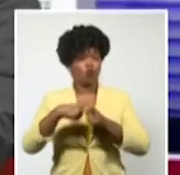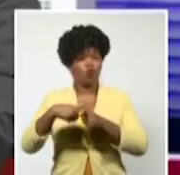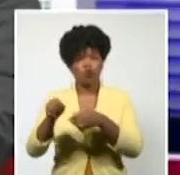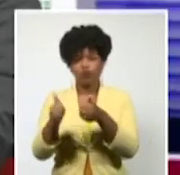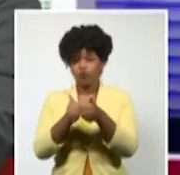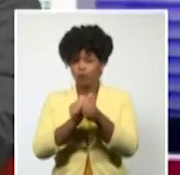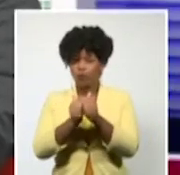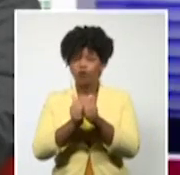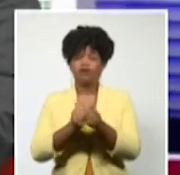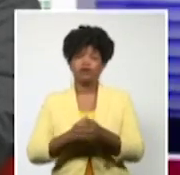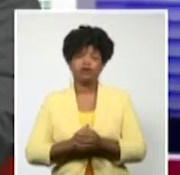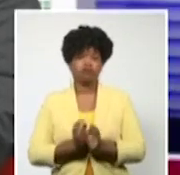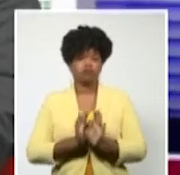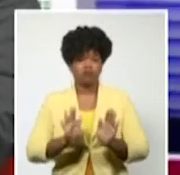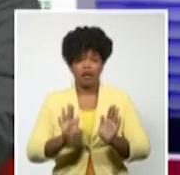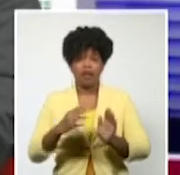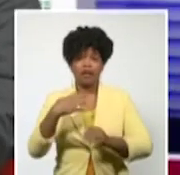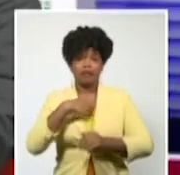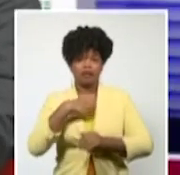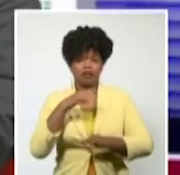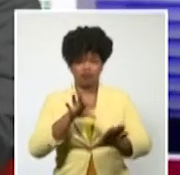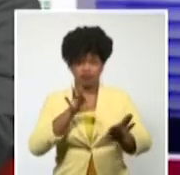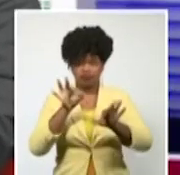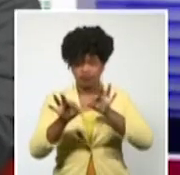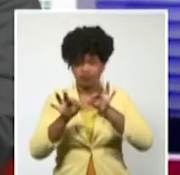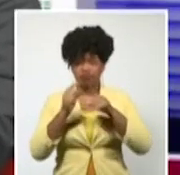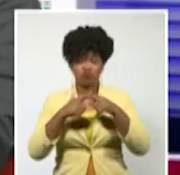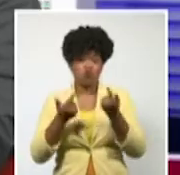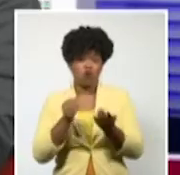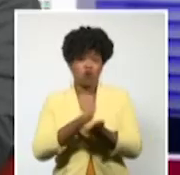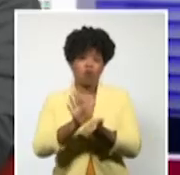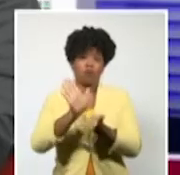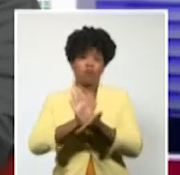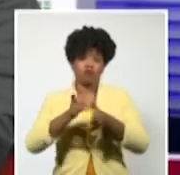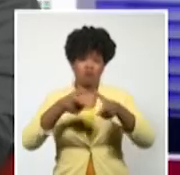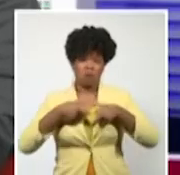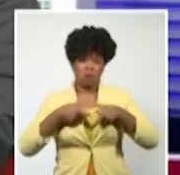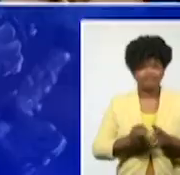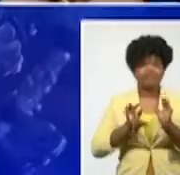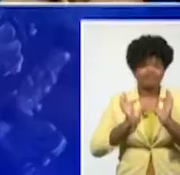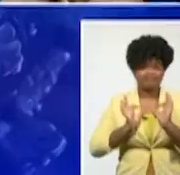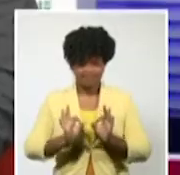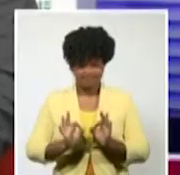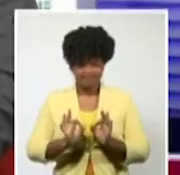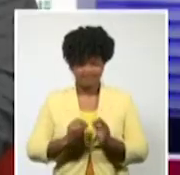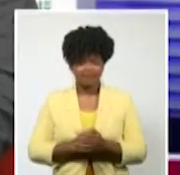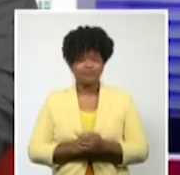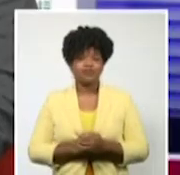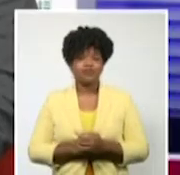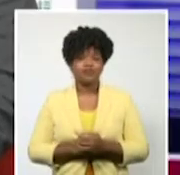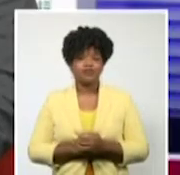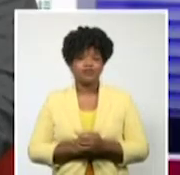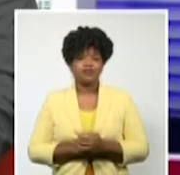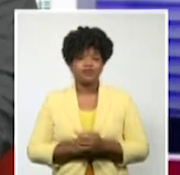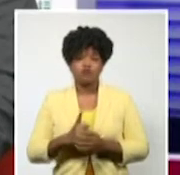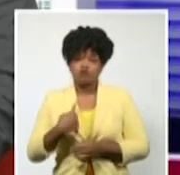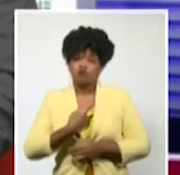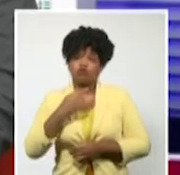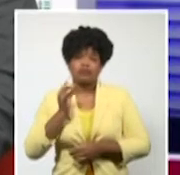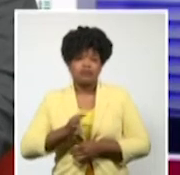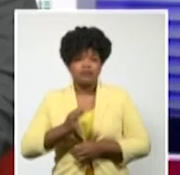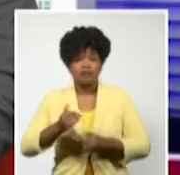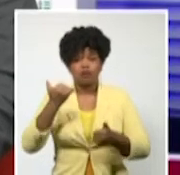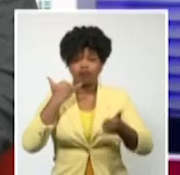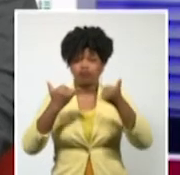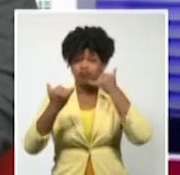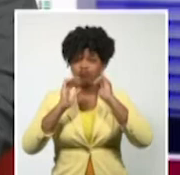lucha, que tienen compromiso en el medallero, los Juegos Olímpicos, ya estaban clasificados. Hay una comunicación constante con todos los atletas a